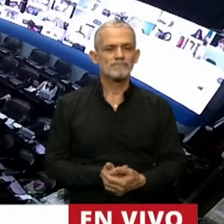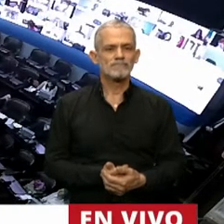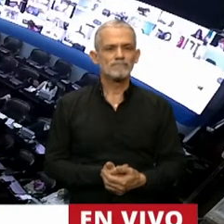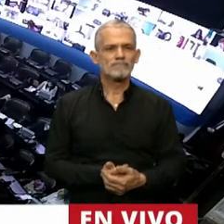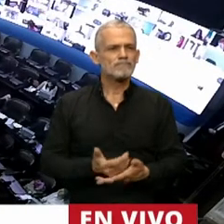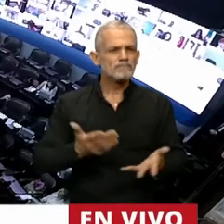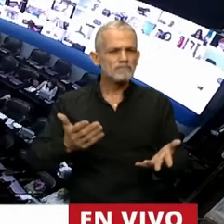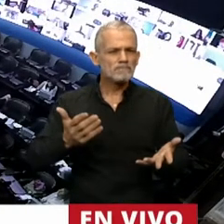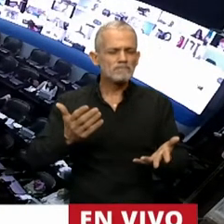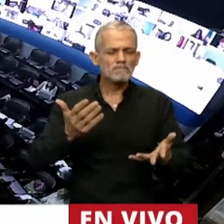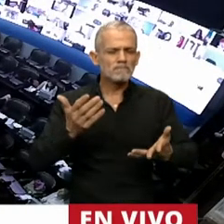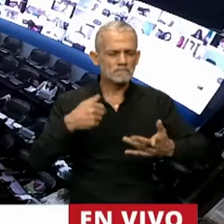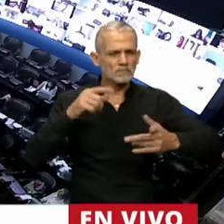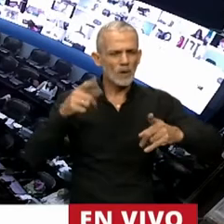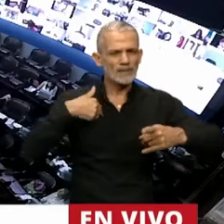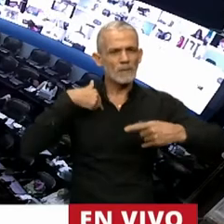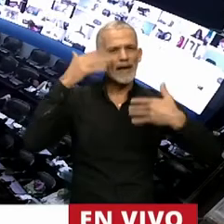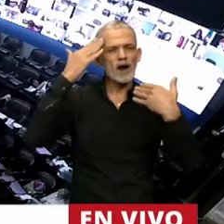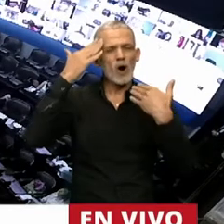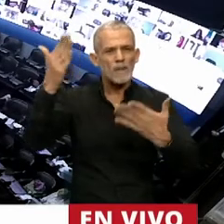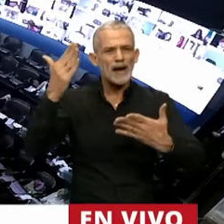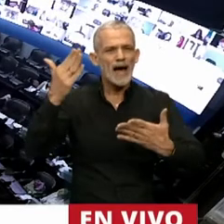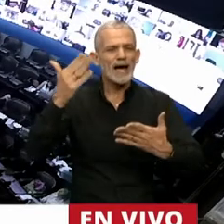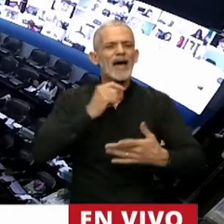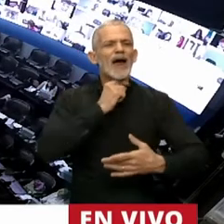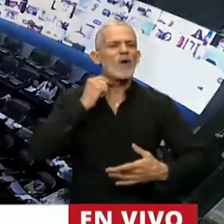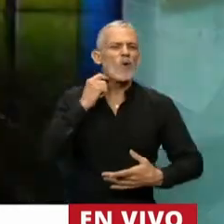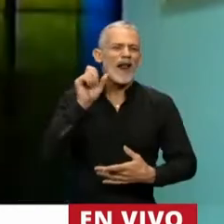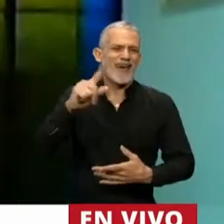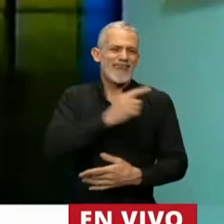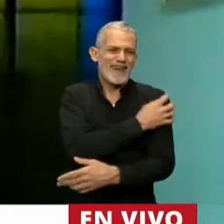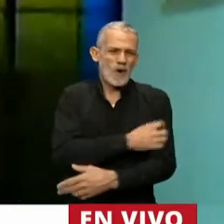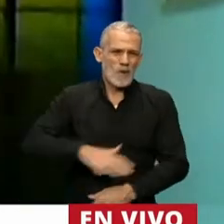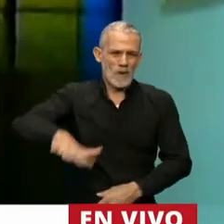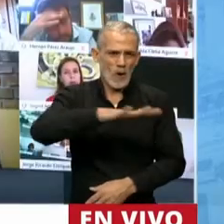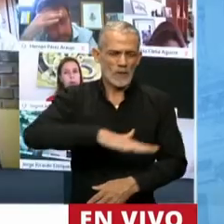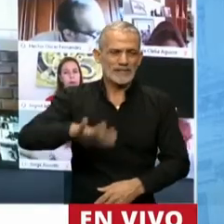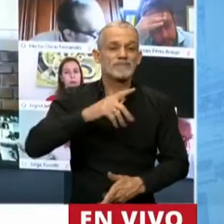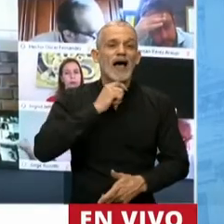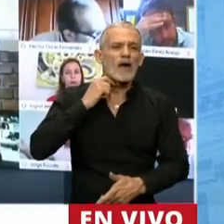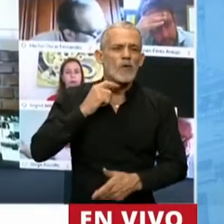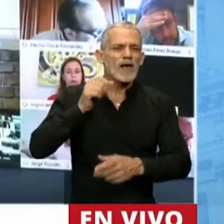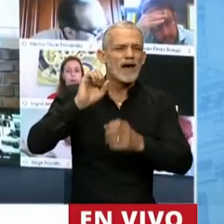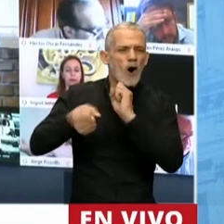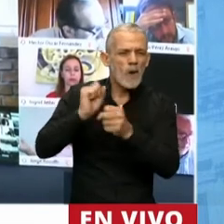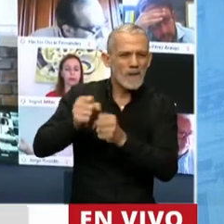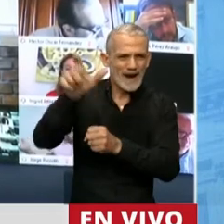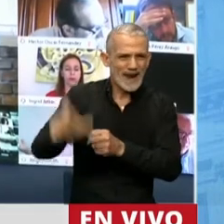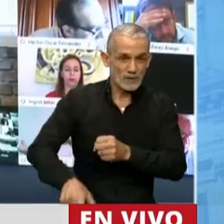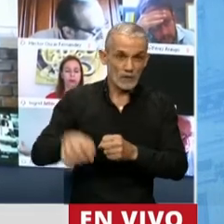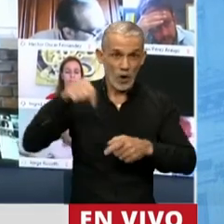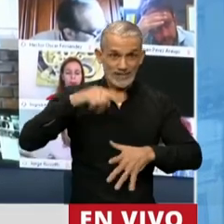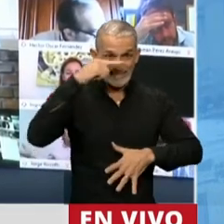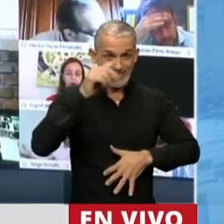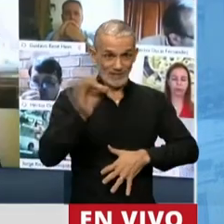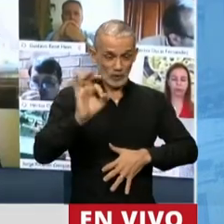Para hacer un homenaje al cura de los pobres, al cura de los obreros. Hoy, 7